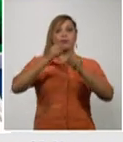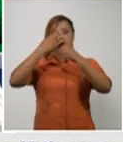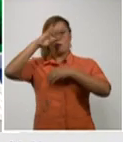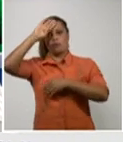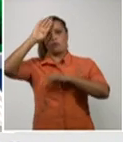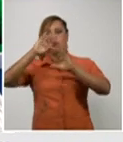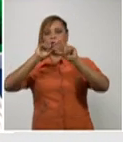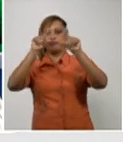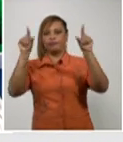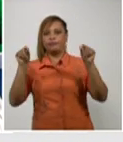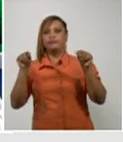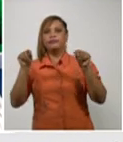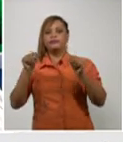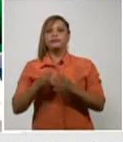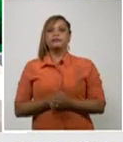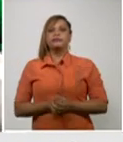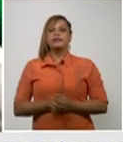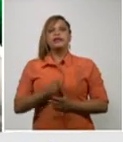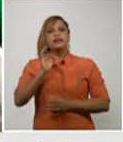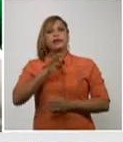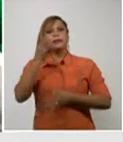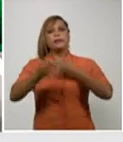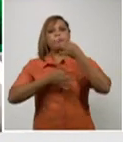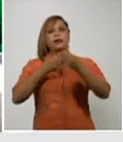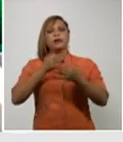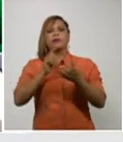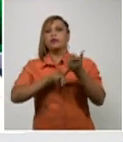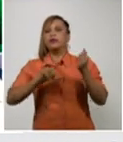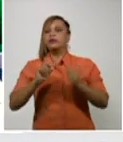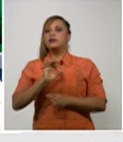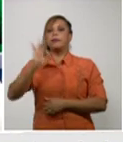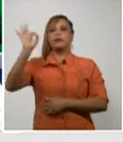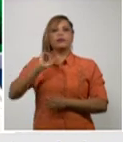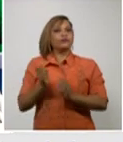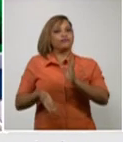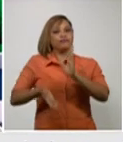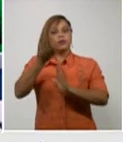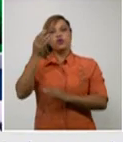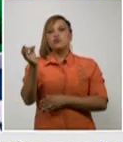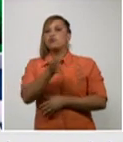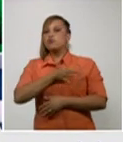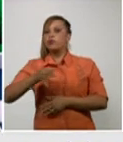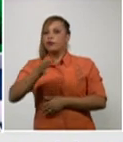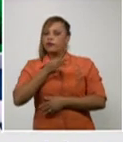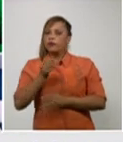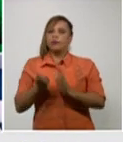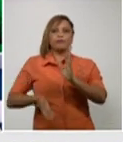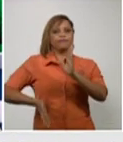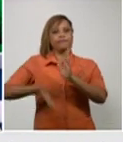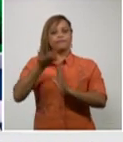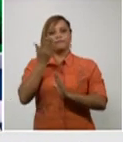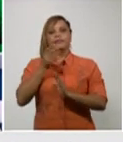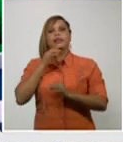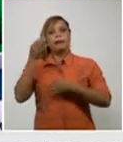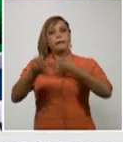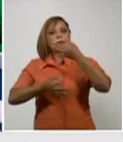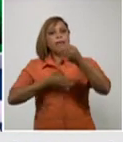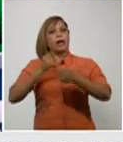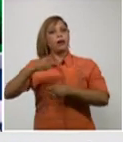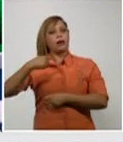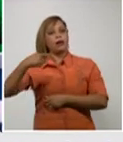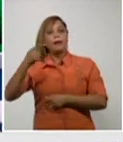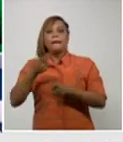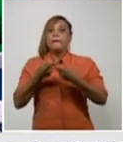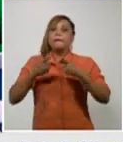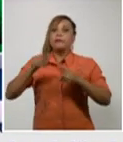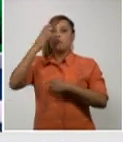siempre decimos las provincias con más tasas los municipios con mayores tasas pero los cubanos nos